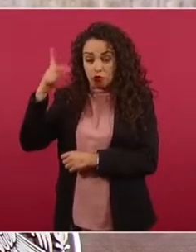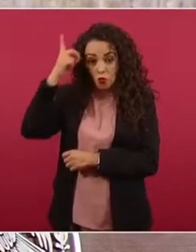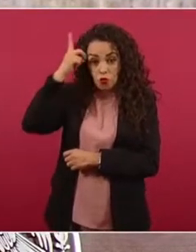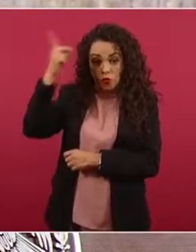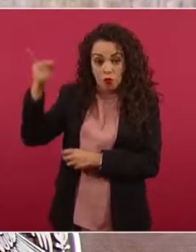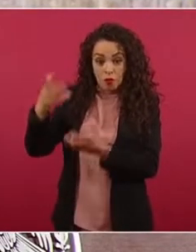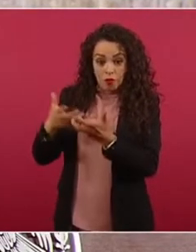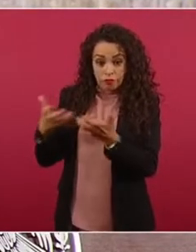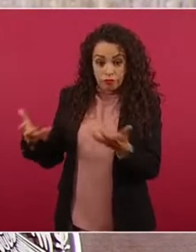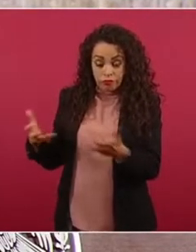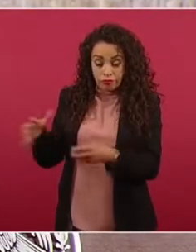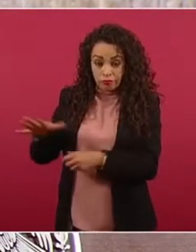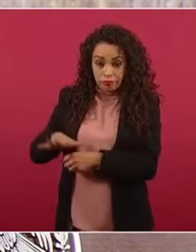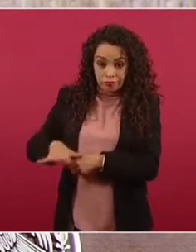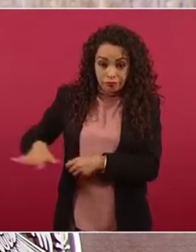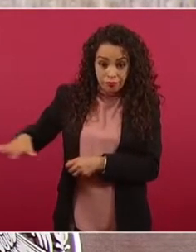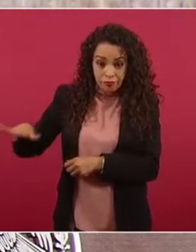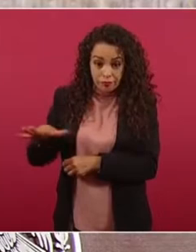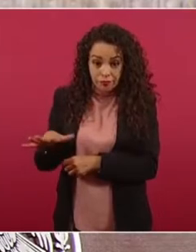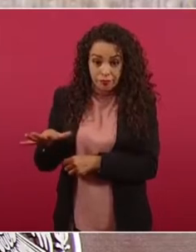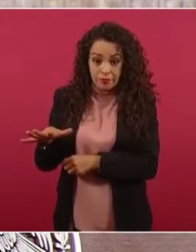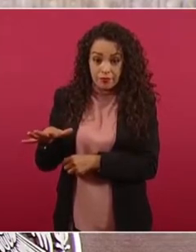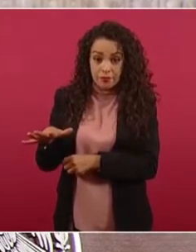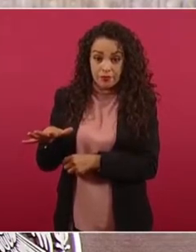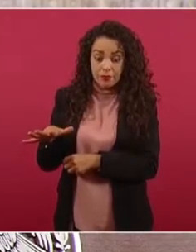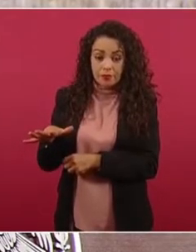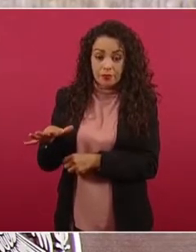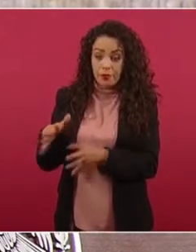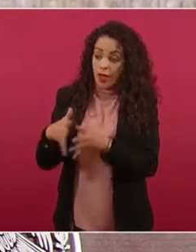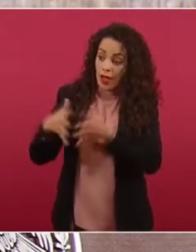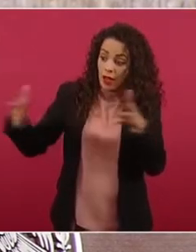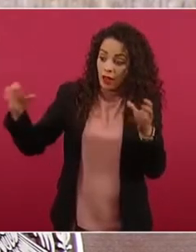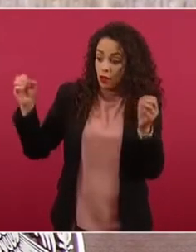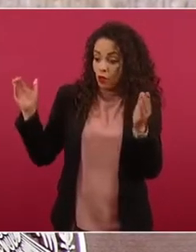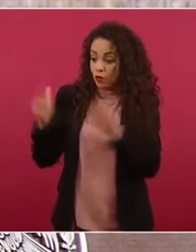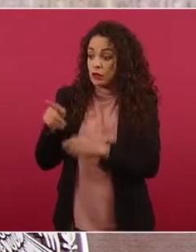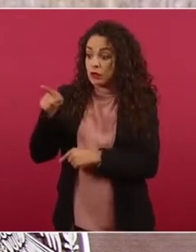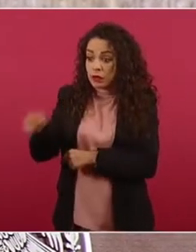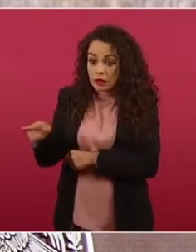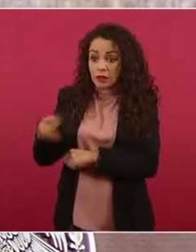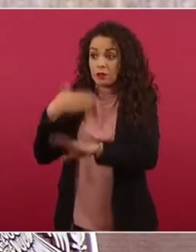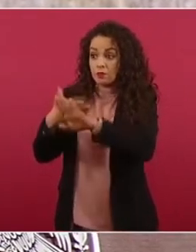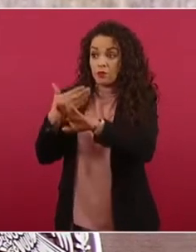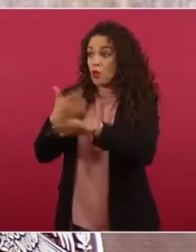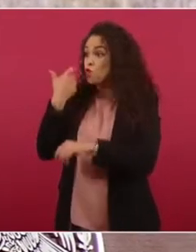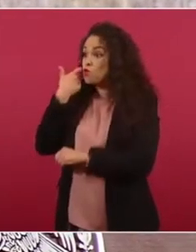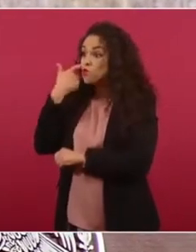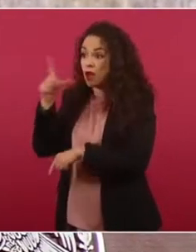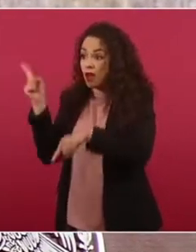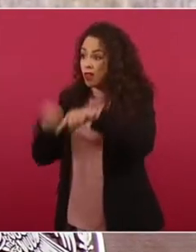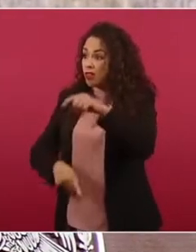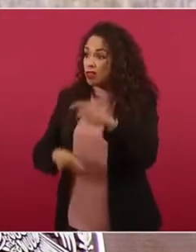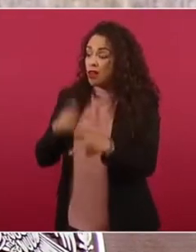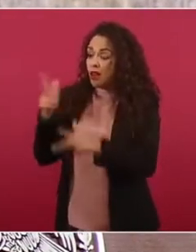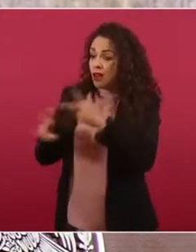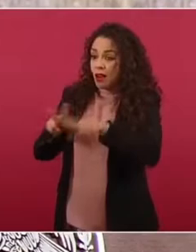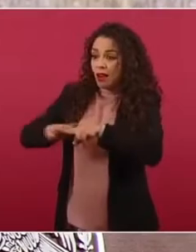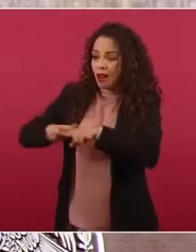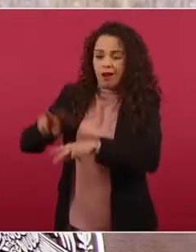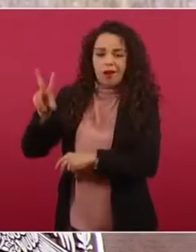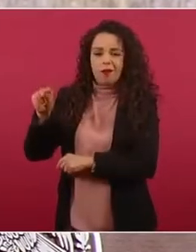sean ejidatarios, pequeños propietarios, los que se oponen. Son grupos,